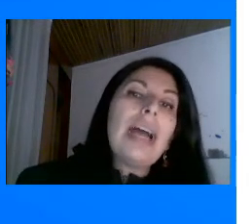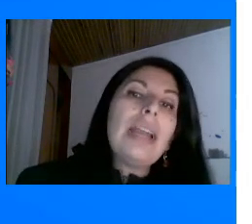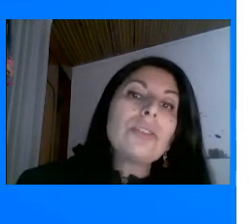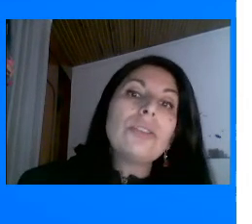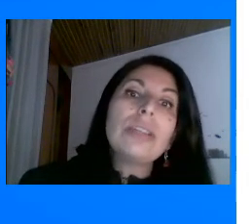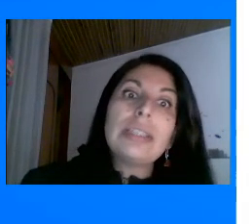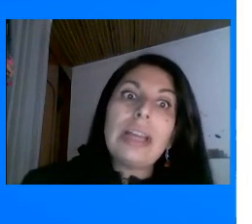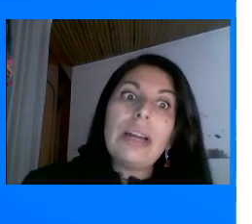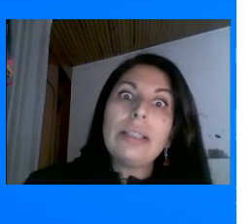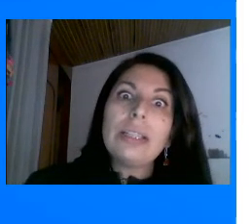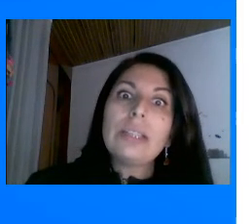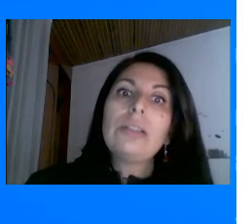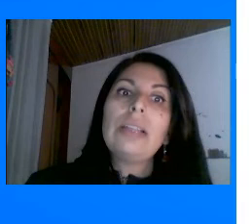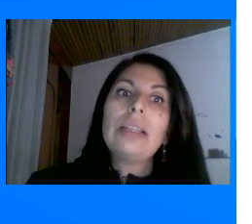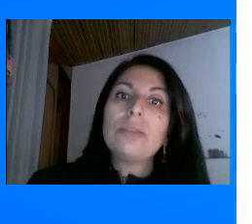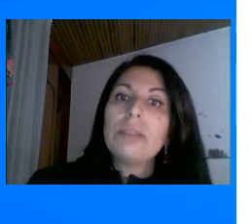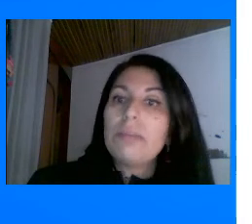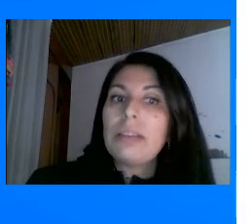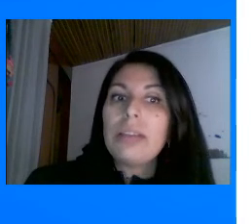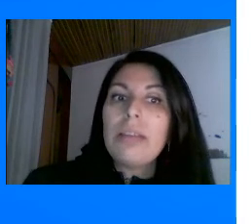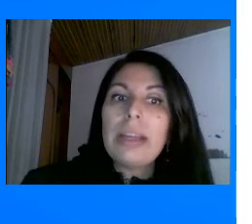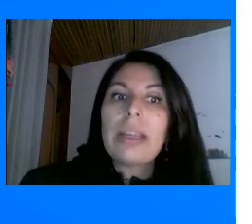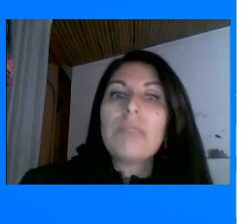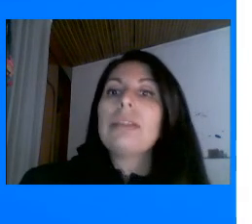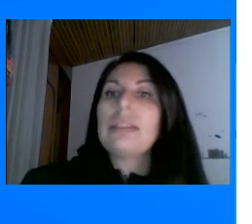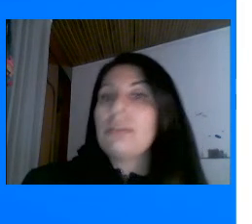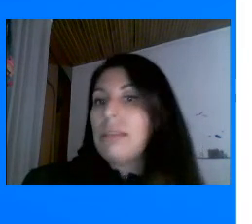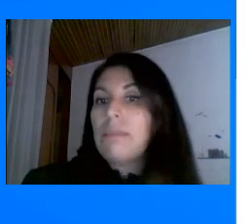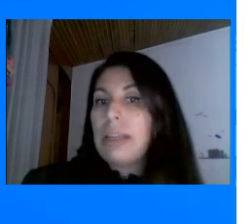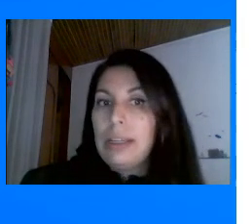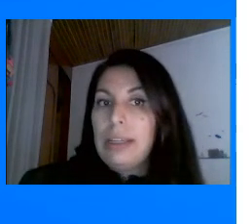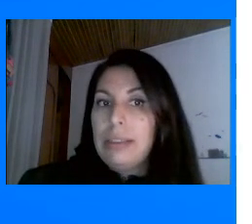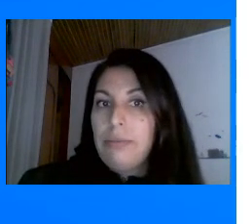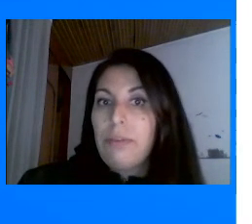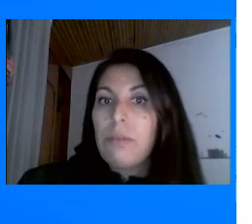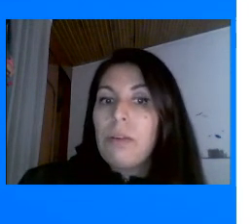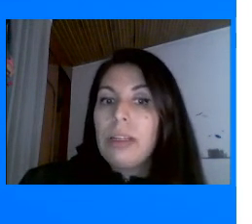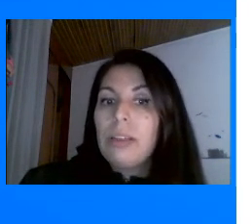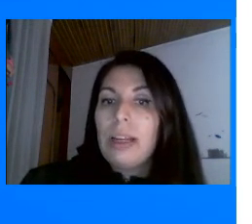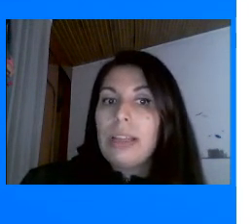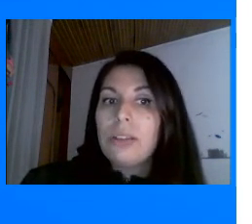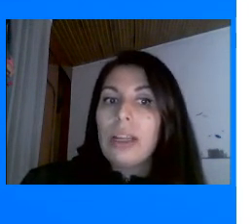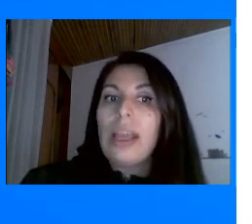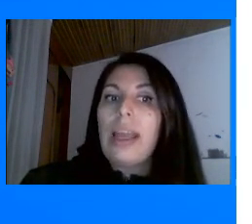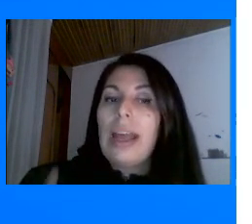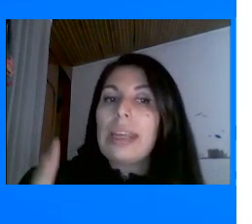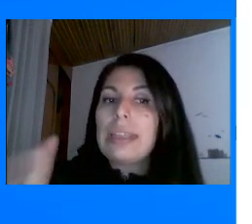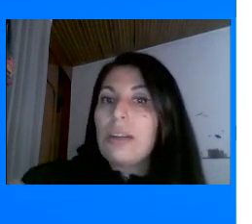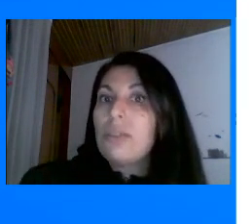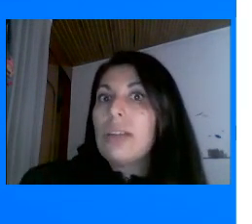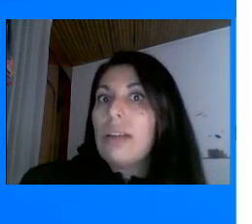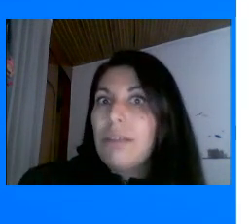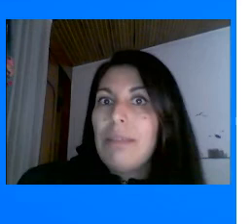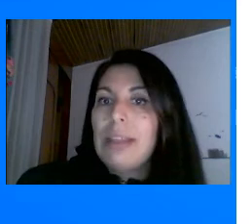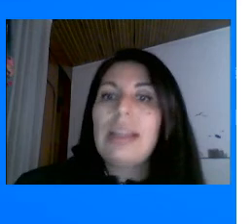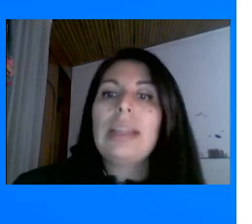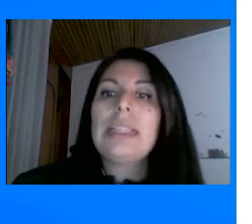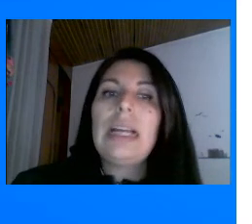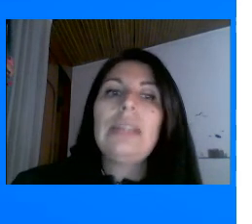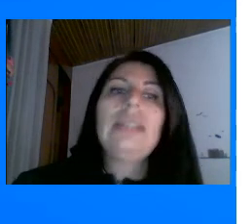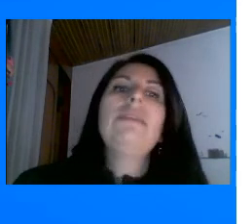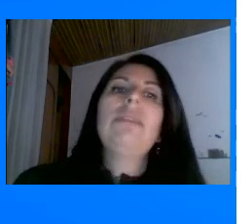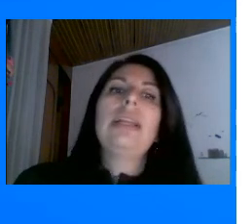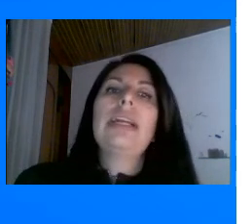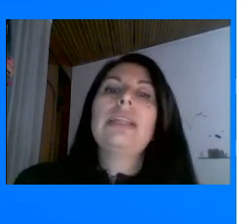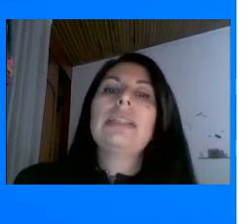la llegada De los conquistadores ¿Cierto? Con el descubrimiento De América Pues esto también Se forma un hito De la historia Aquí está Gonzalo Jiménez De